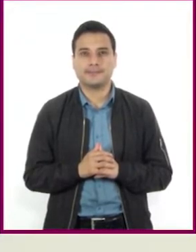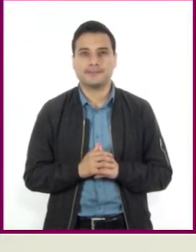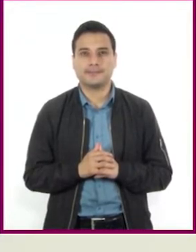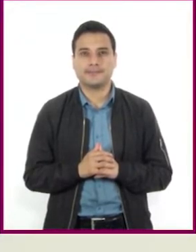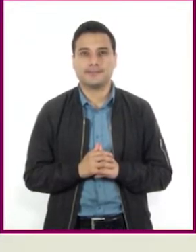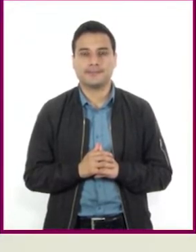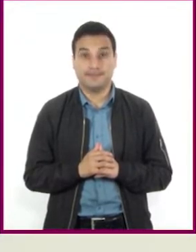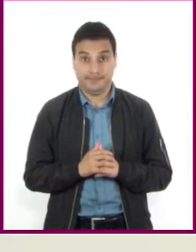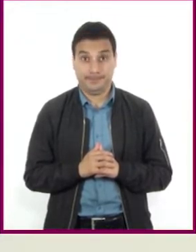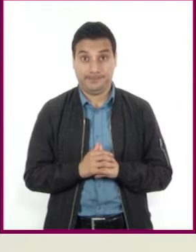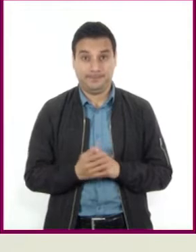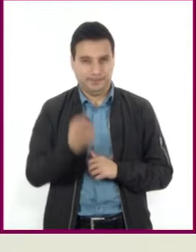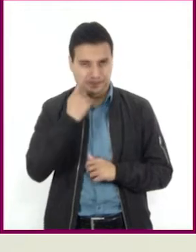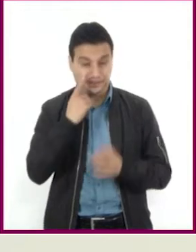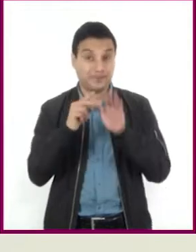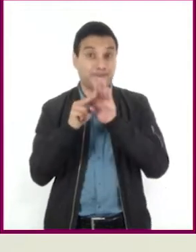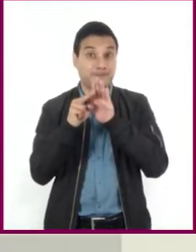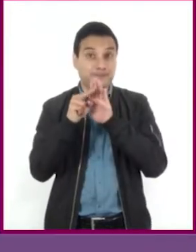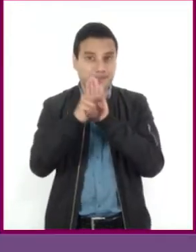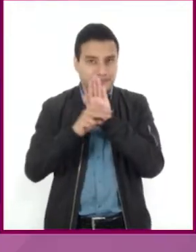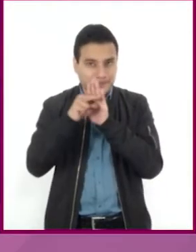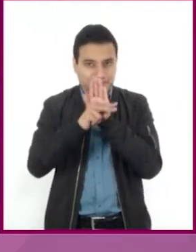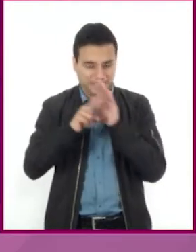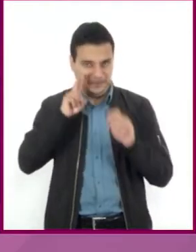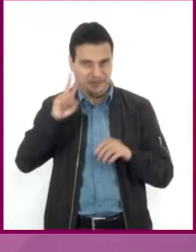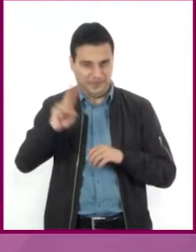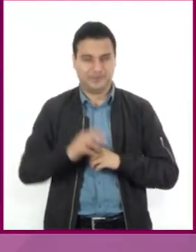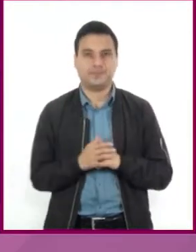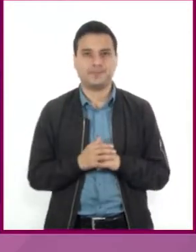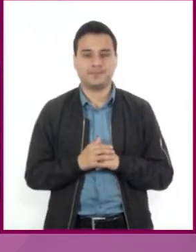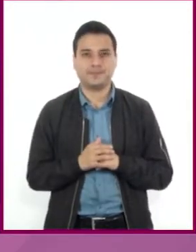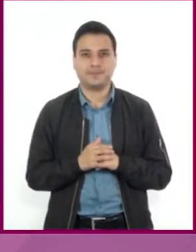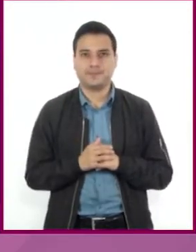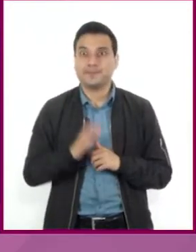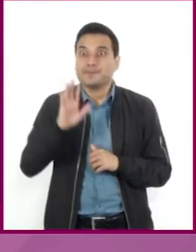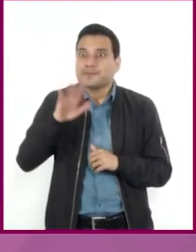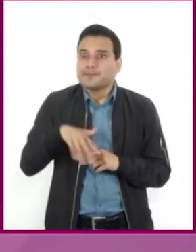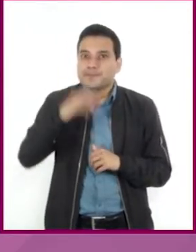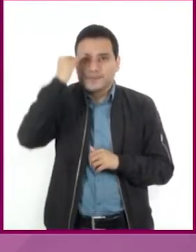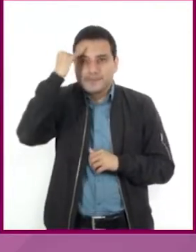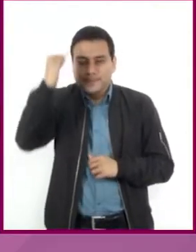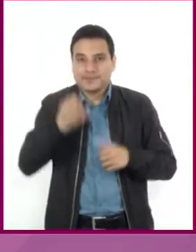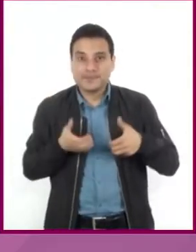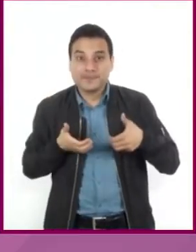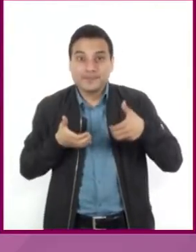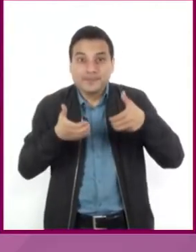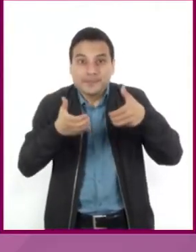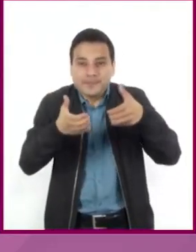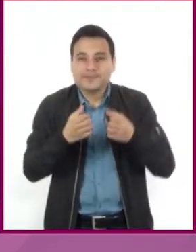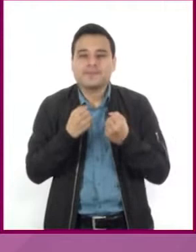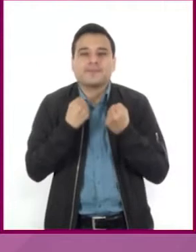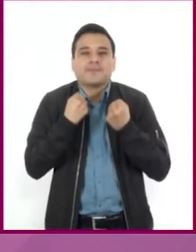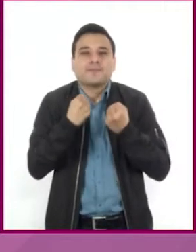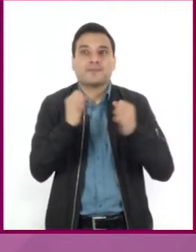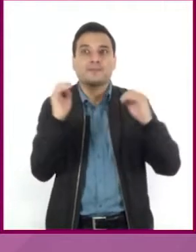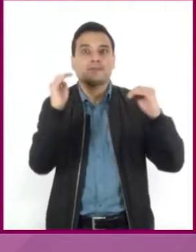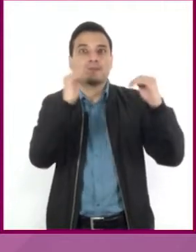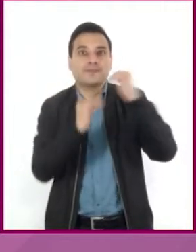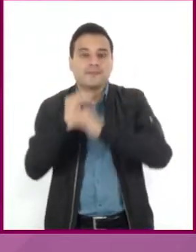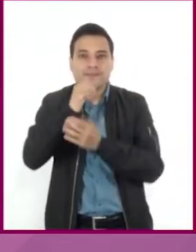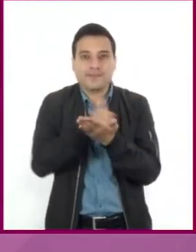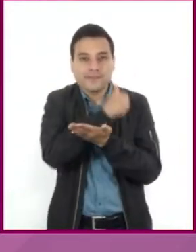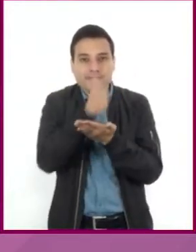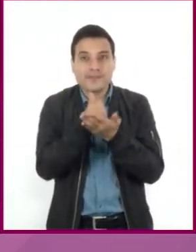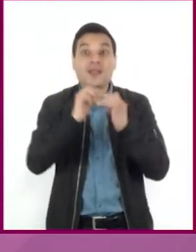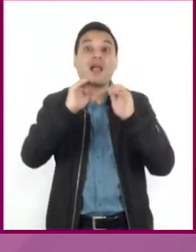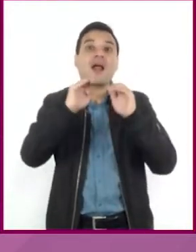Los invito a ver el siguiente video. Emma, ¿te imaginas recorrer esta carretera? Pasa junto a montañas y ciudades y llega hasta la costa.